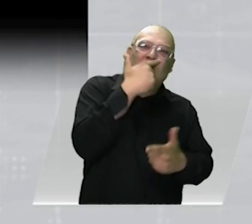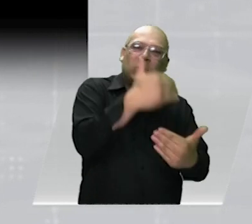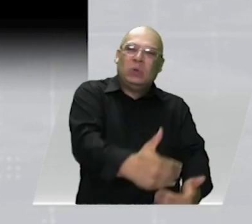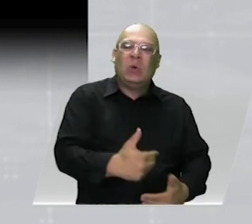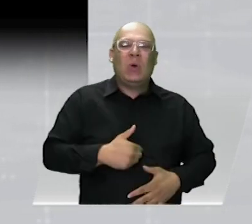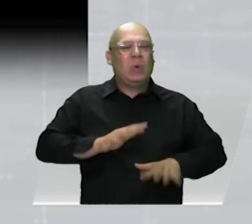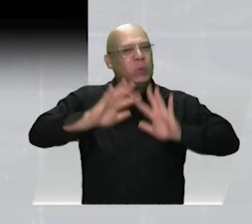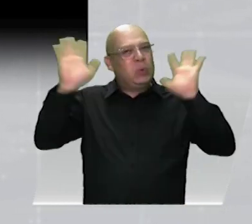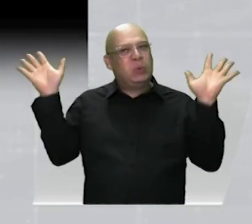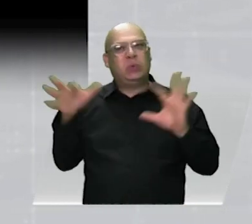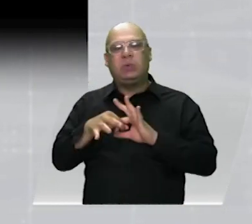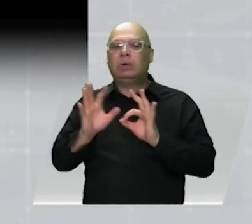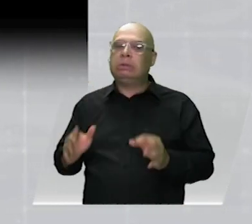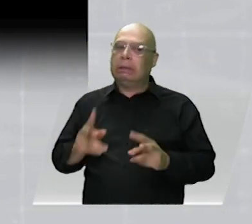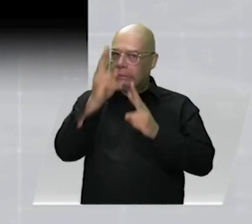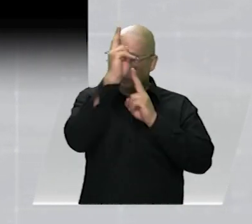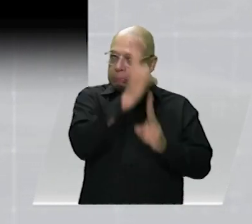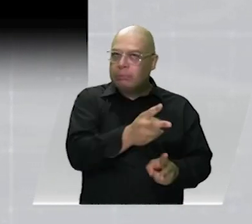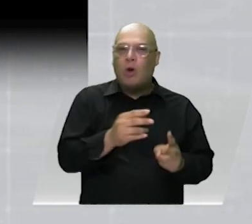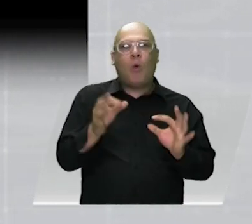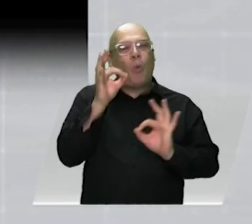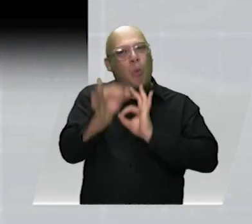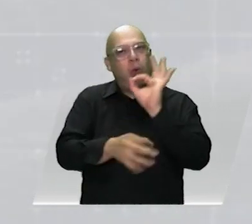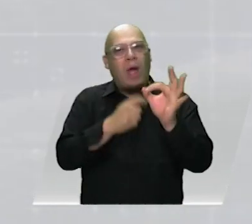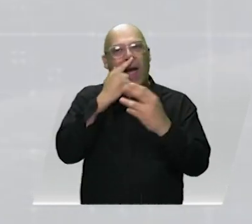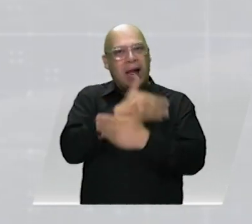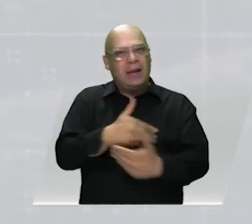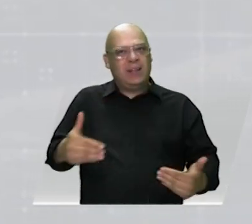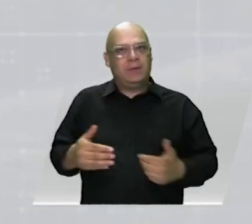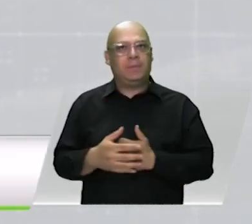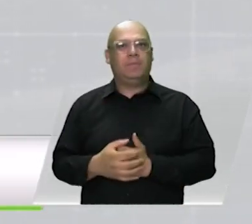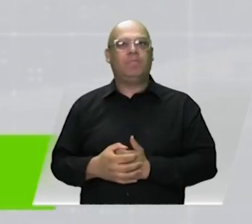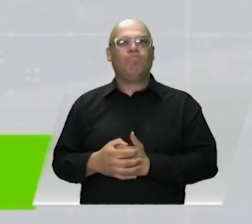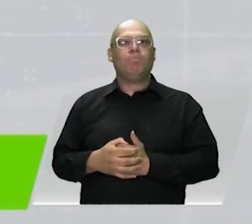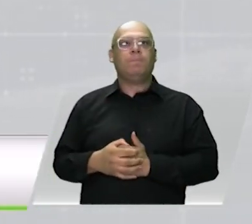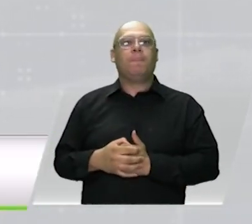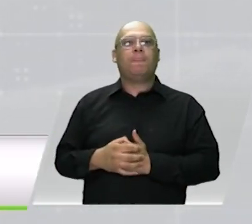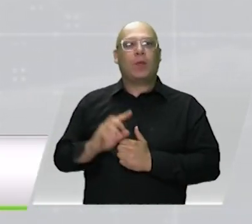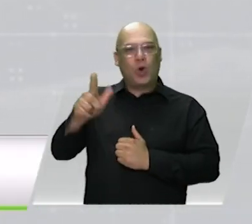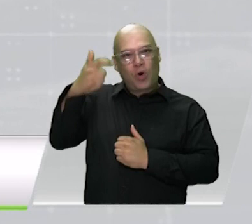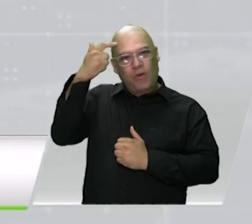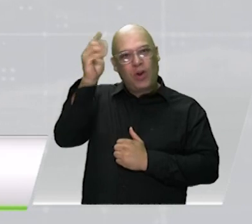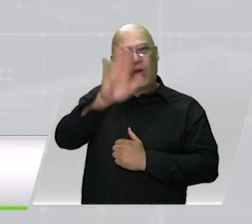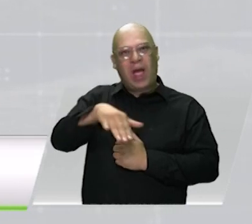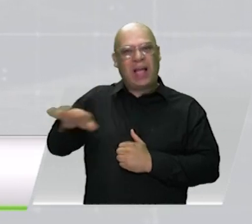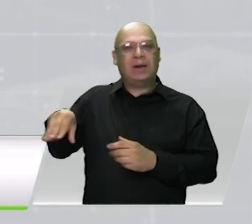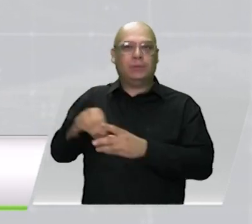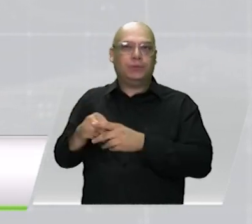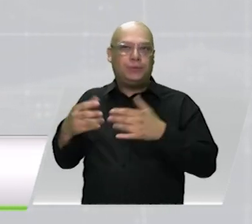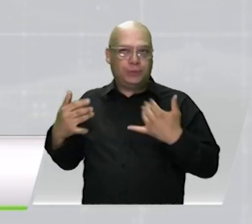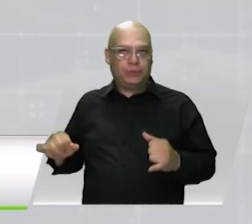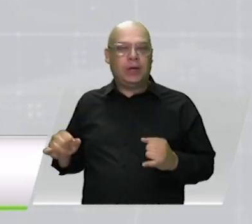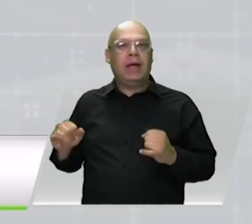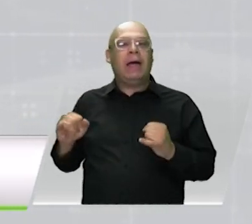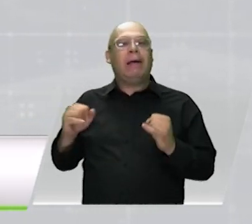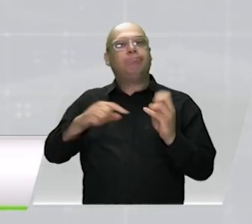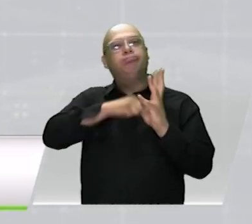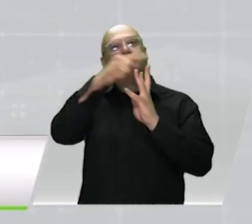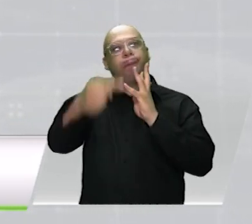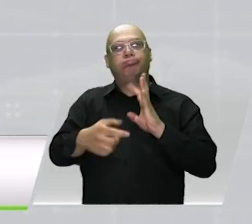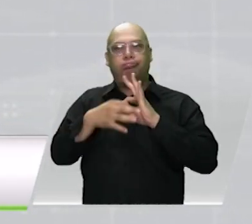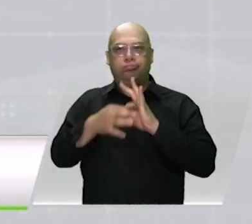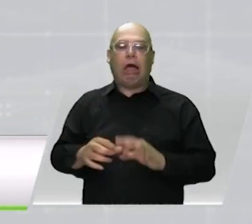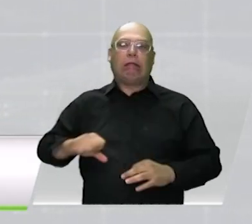en este principio del buen trato y protección a la niñez. Con la gobernación de Antioquia establecimos los mecanismos para